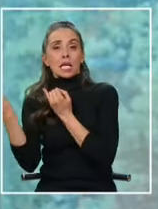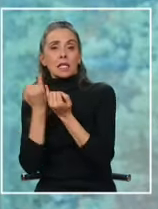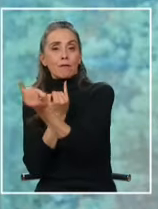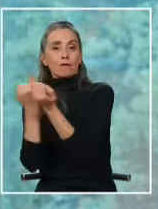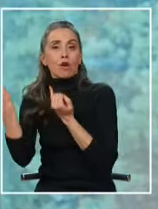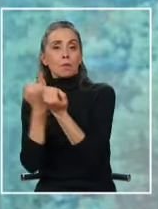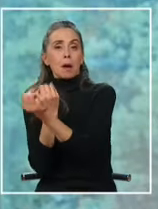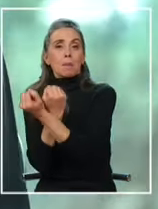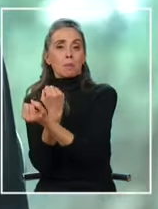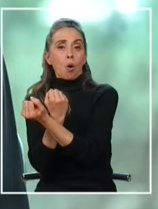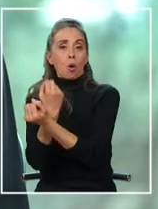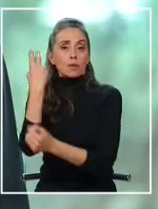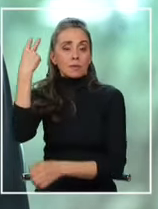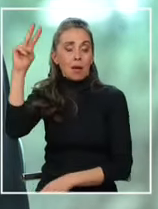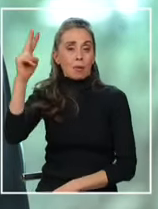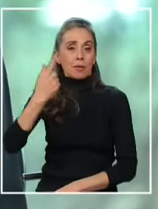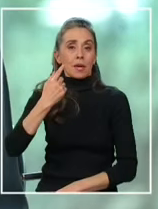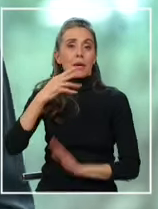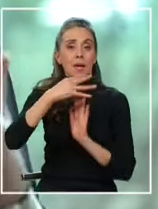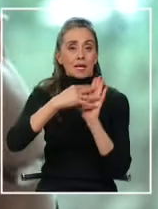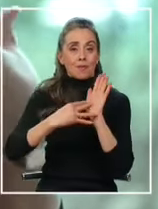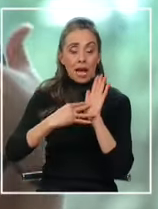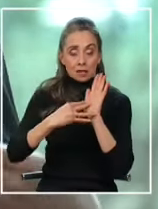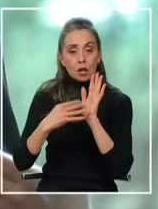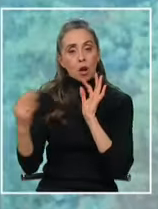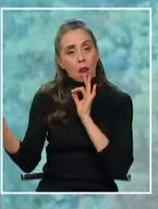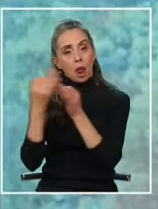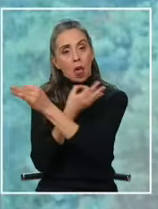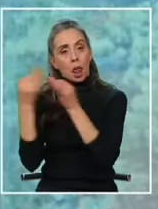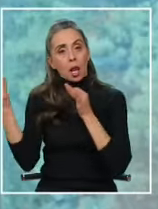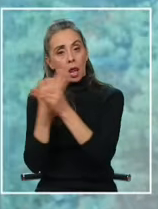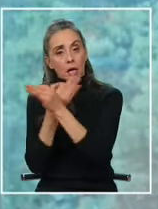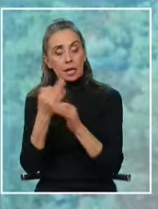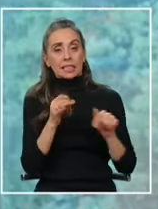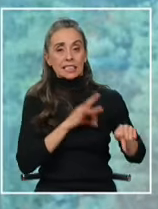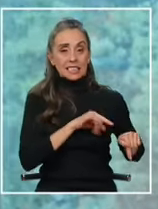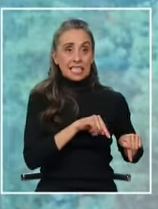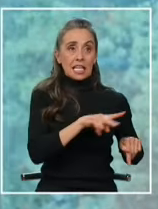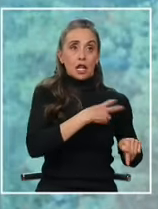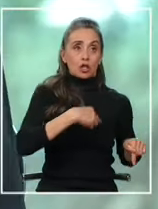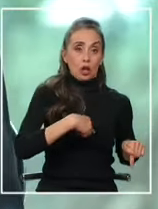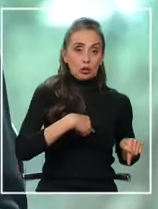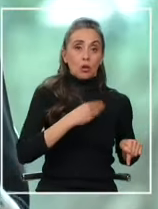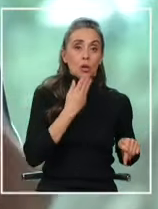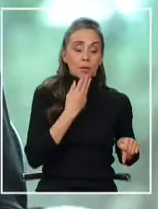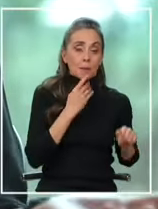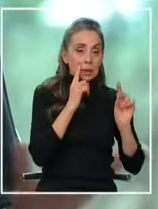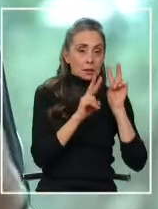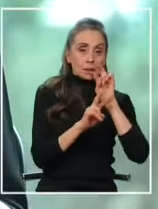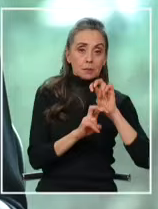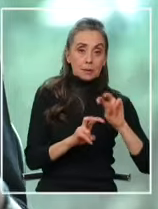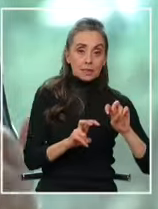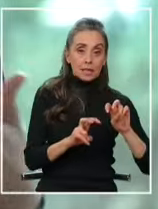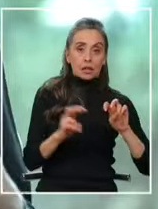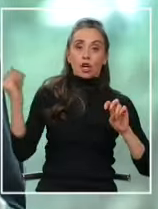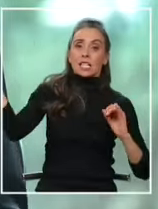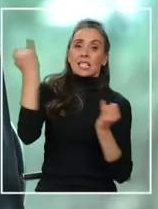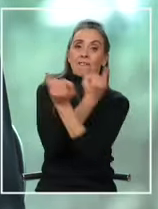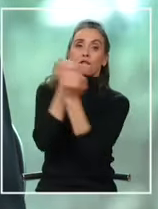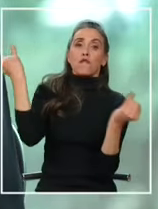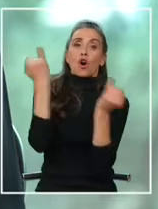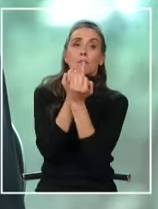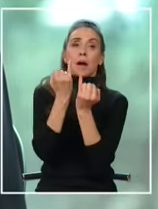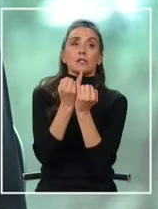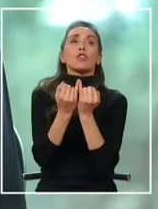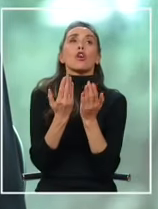información con los policías de Barcelona y paralelamente aquí en Chile nosotros iniciamos también una investigación retroactiva de toda